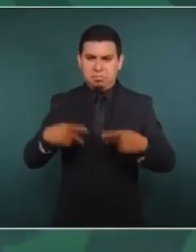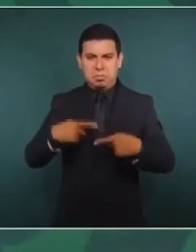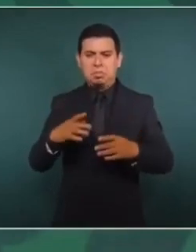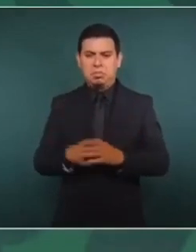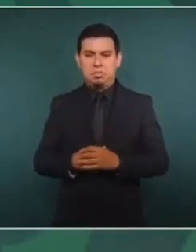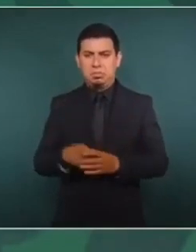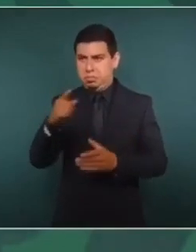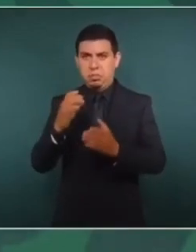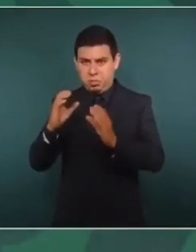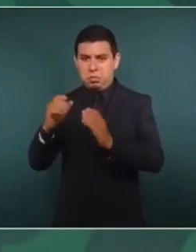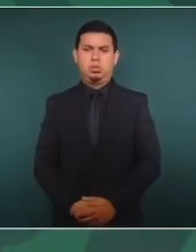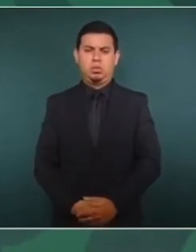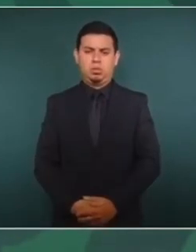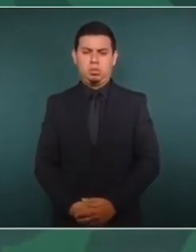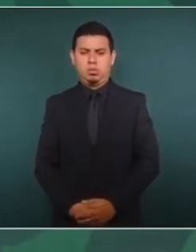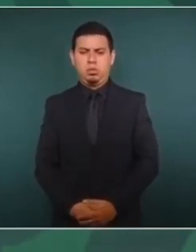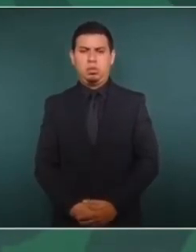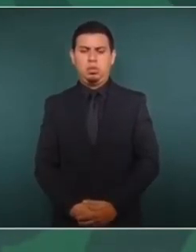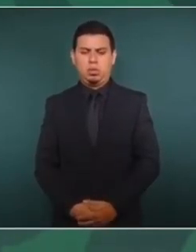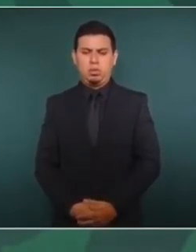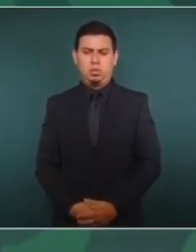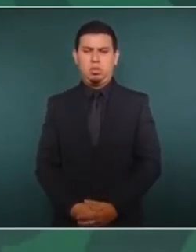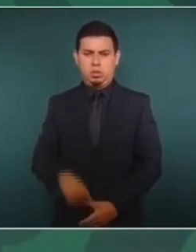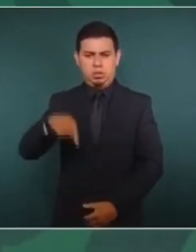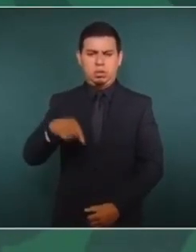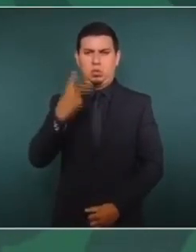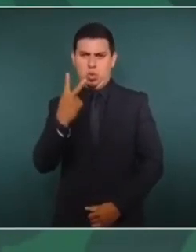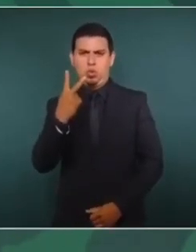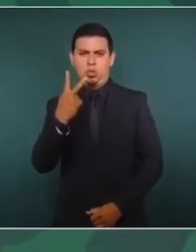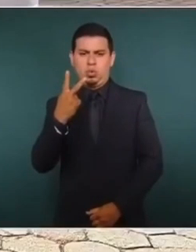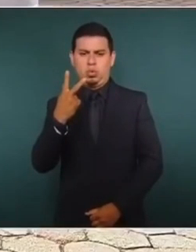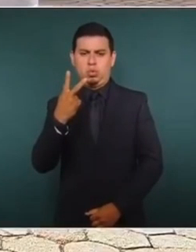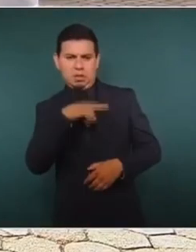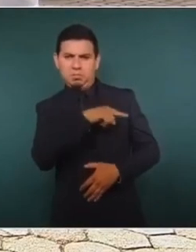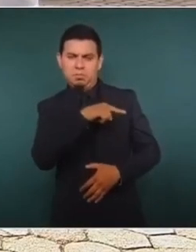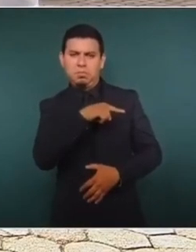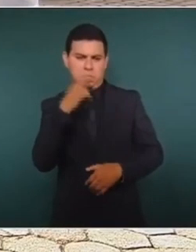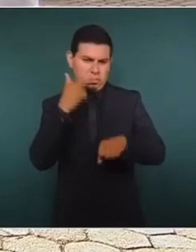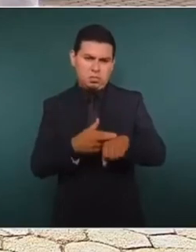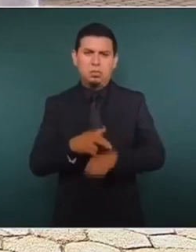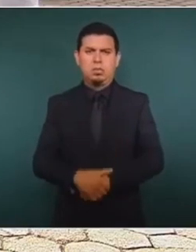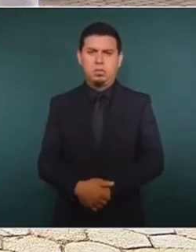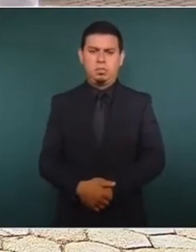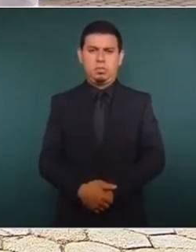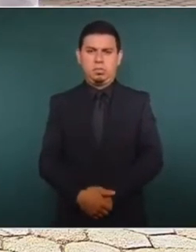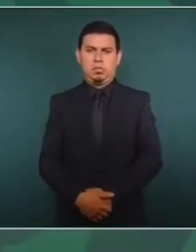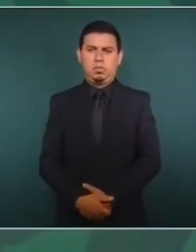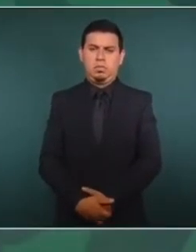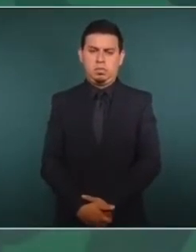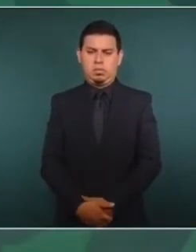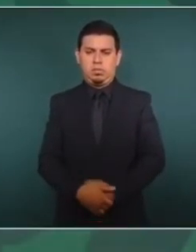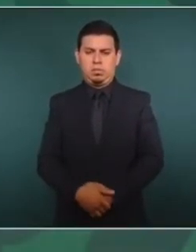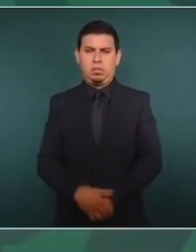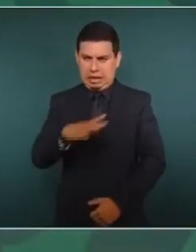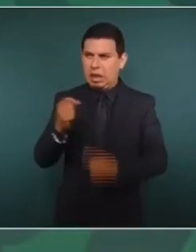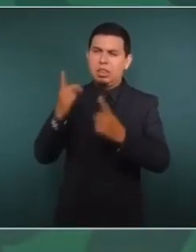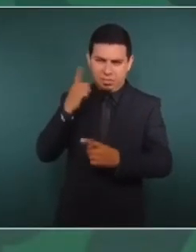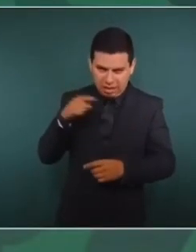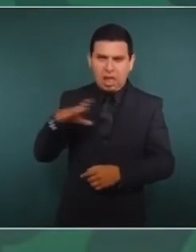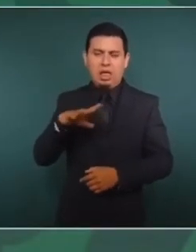si así lo decide la Fiscalía. Aquí son dos, cuando menos, dos sexenios. Porque no solo es el caso